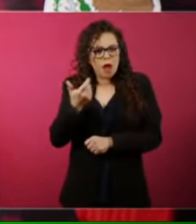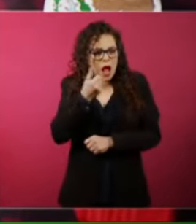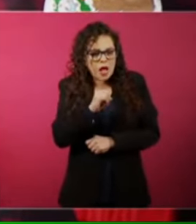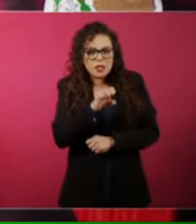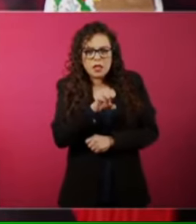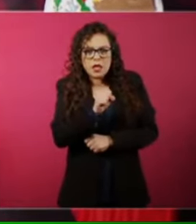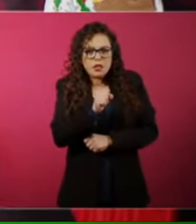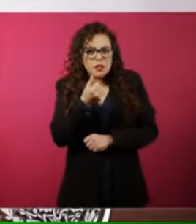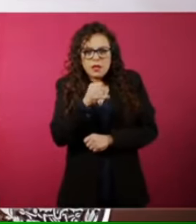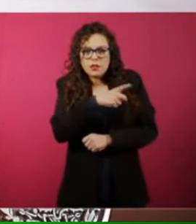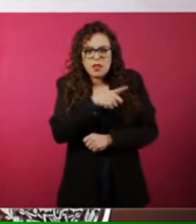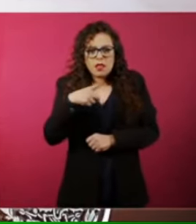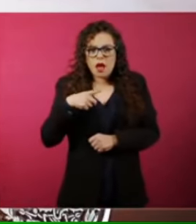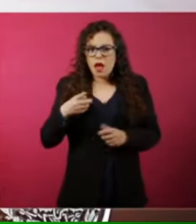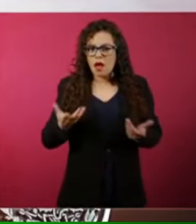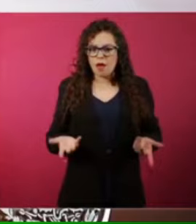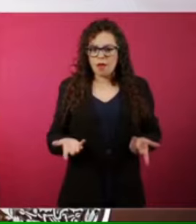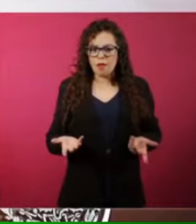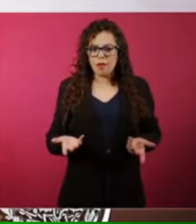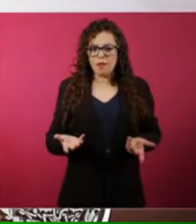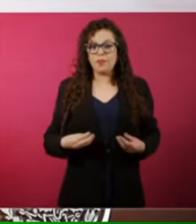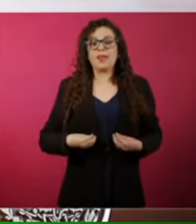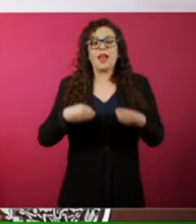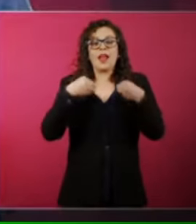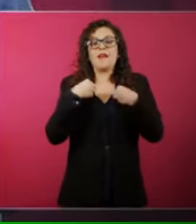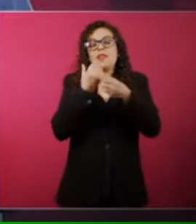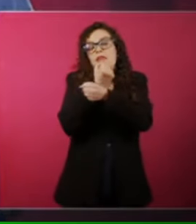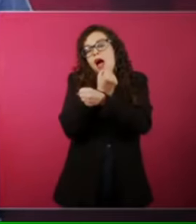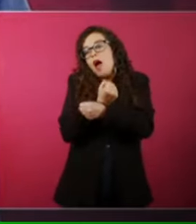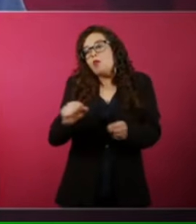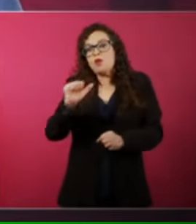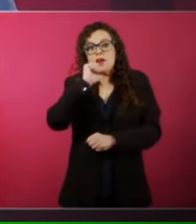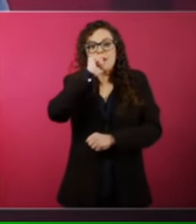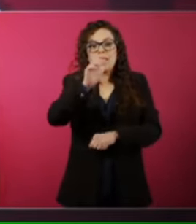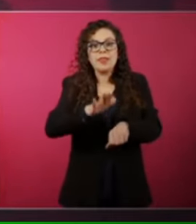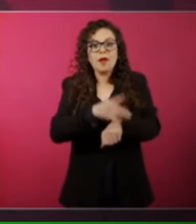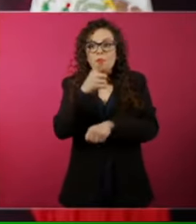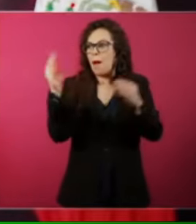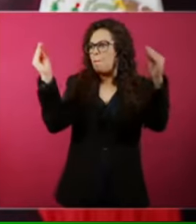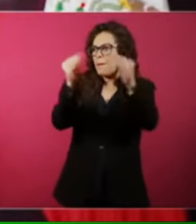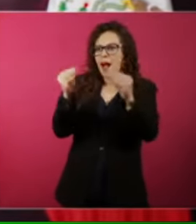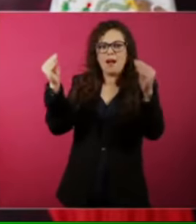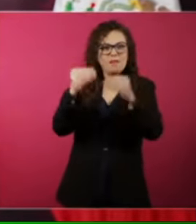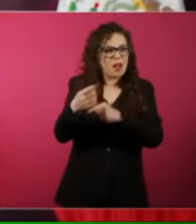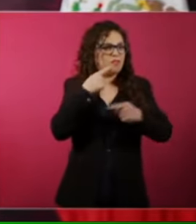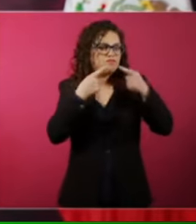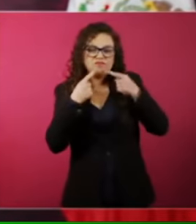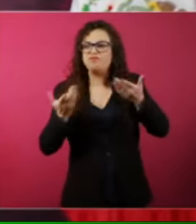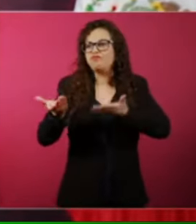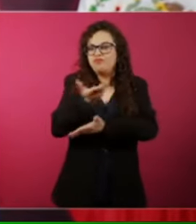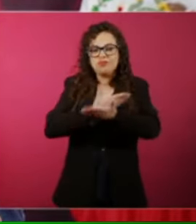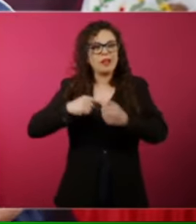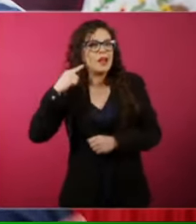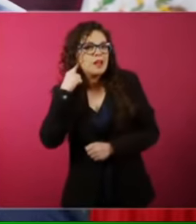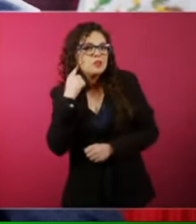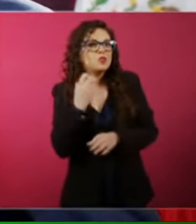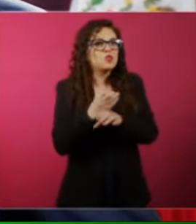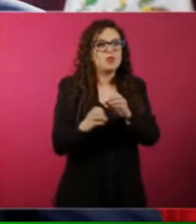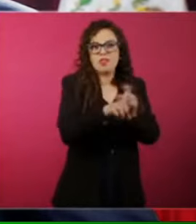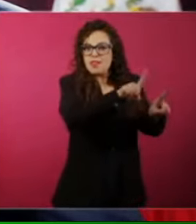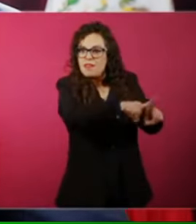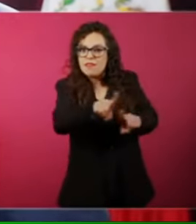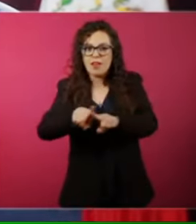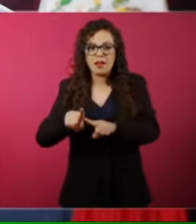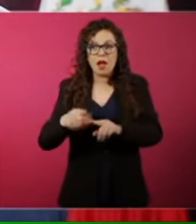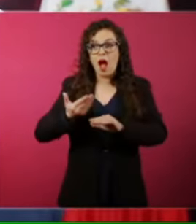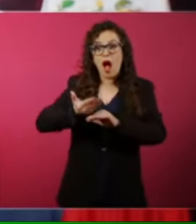es menos aburrida la vida ¿no? sea estar escuchando cosas que pues no